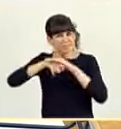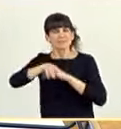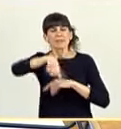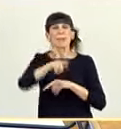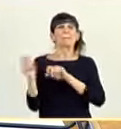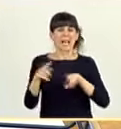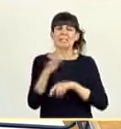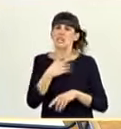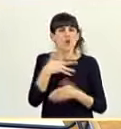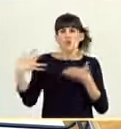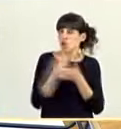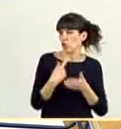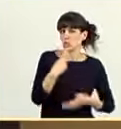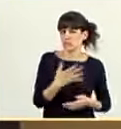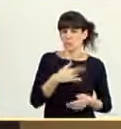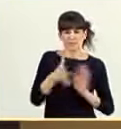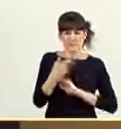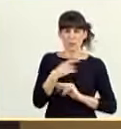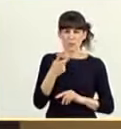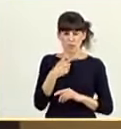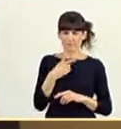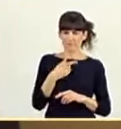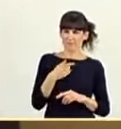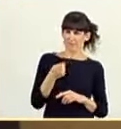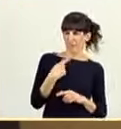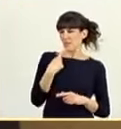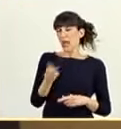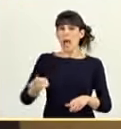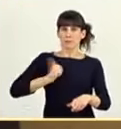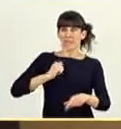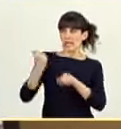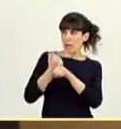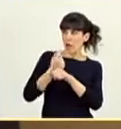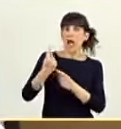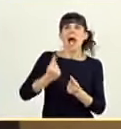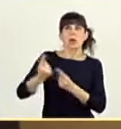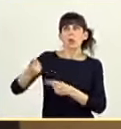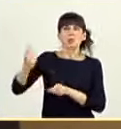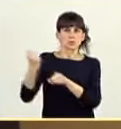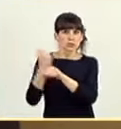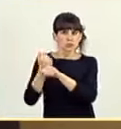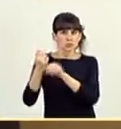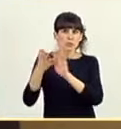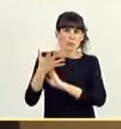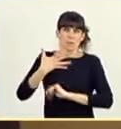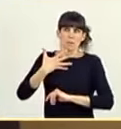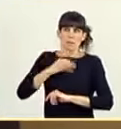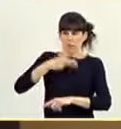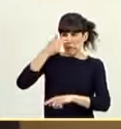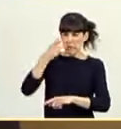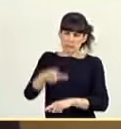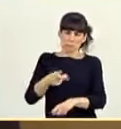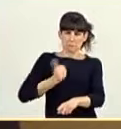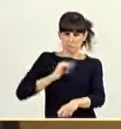señor ministro, nosotros no queremos ser paternalistas y aprovecharnos del trabajo que hacen algunos que hoy quizá nos puedan interesar.